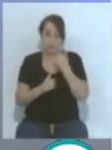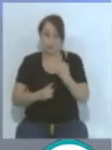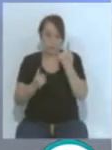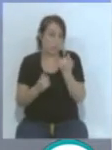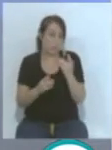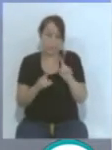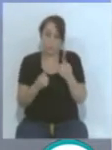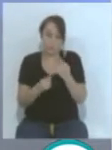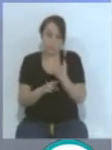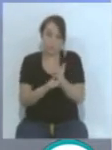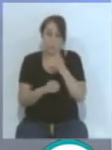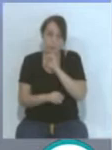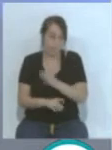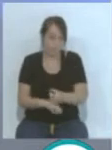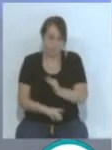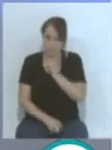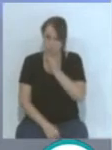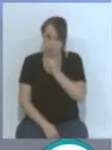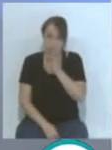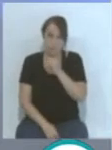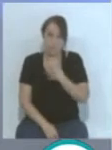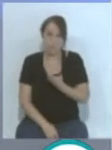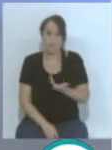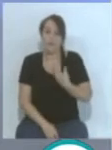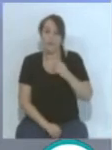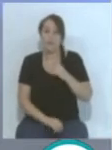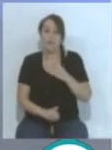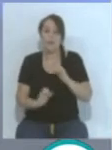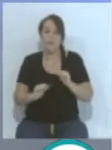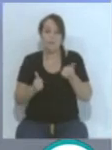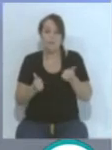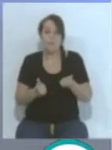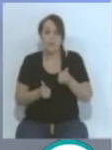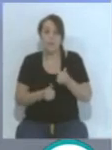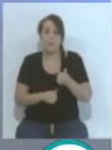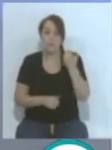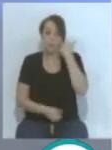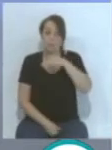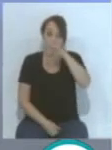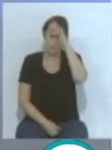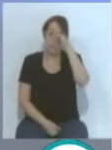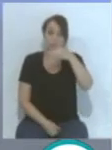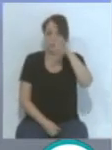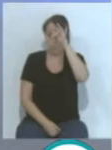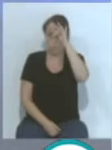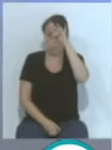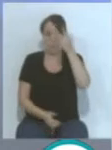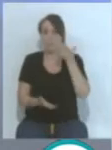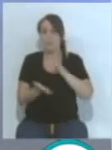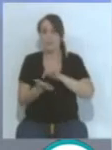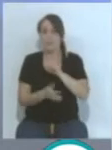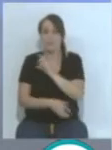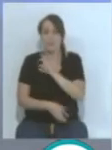Se sabe únicamente que se piensa empezar el fin de semana del domingo 13 de agosto. Eso sería